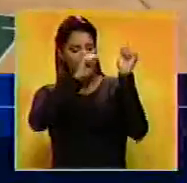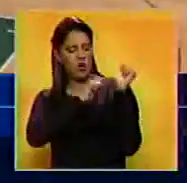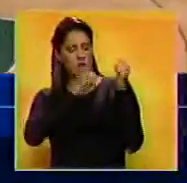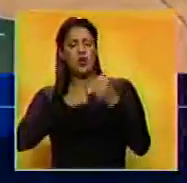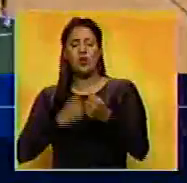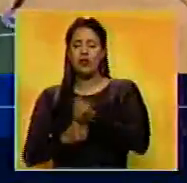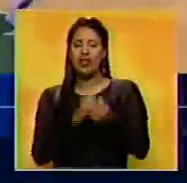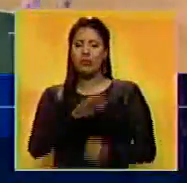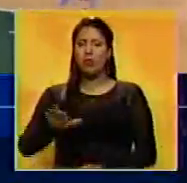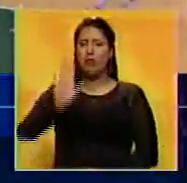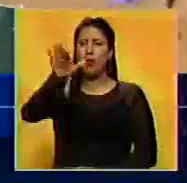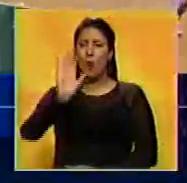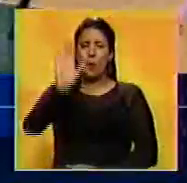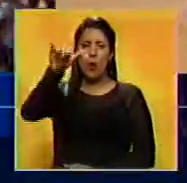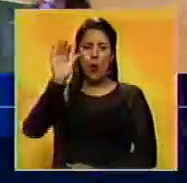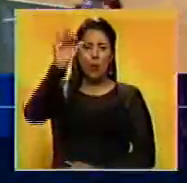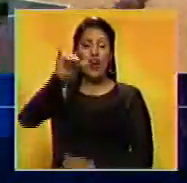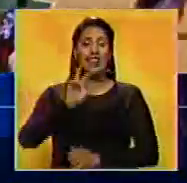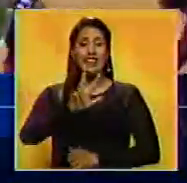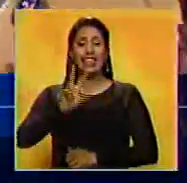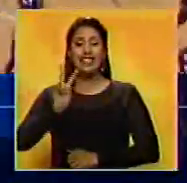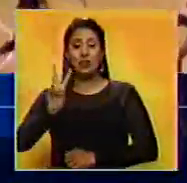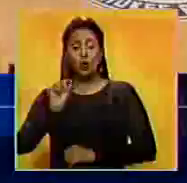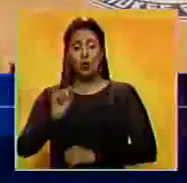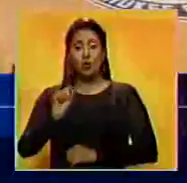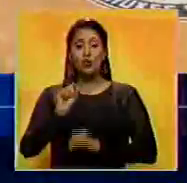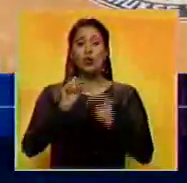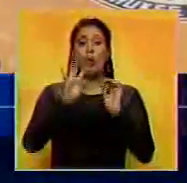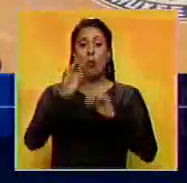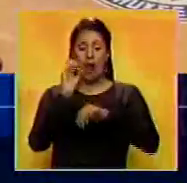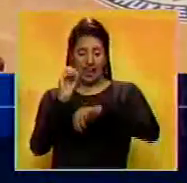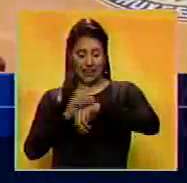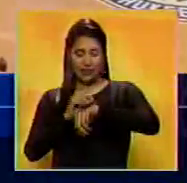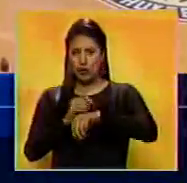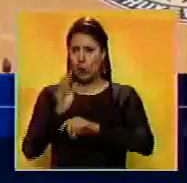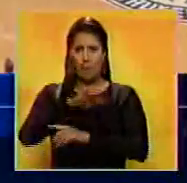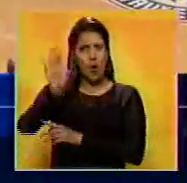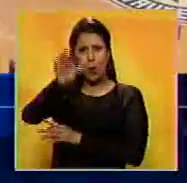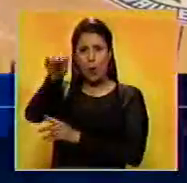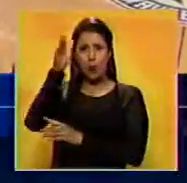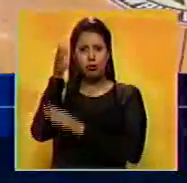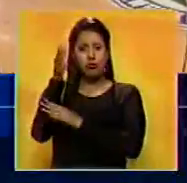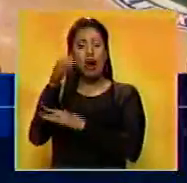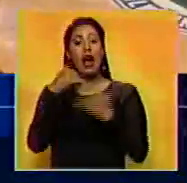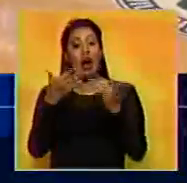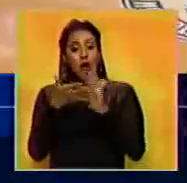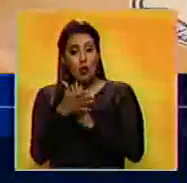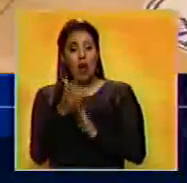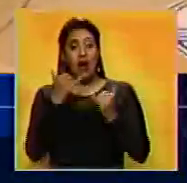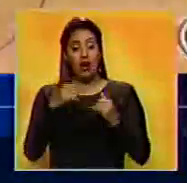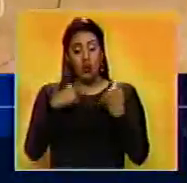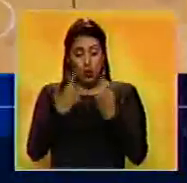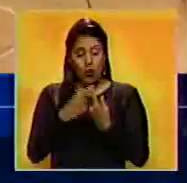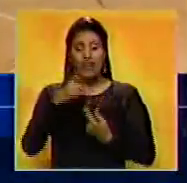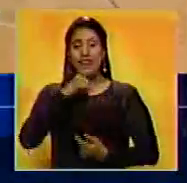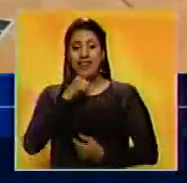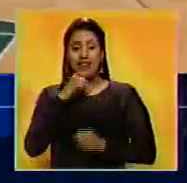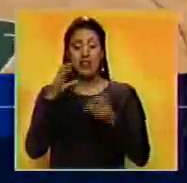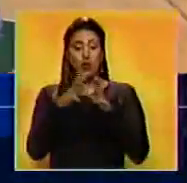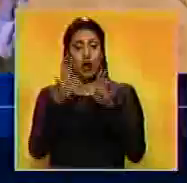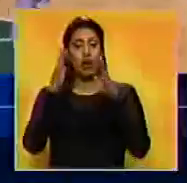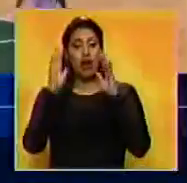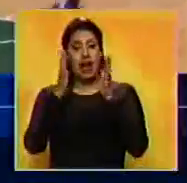aportó 32 puntos en 40 minutos de acción. Toronto ahora tendrá la difícil tarea de medirse ante los vigentes